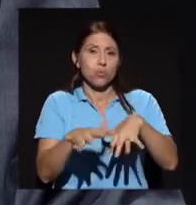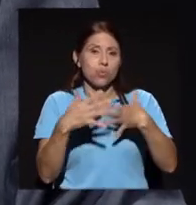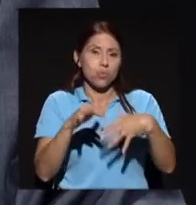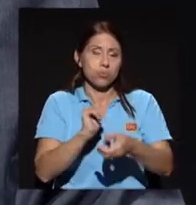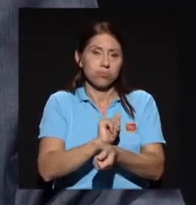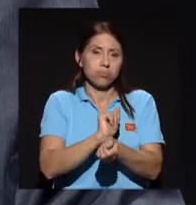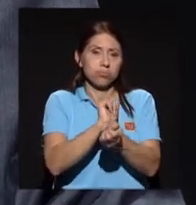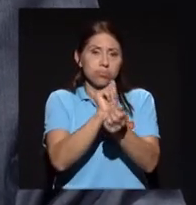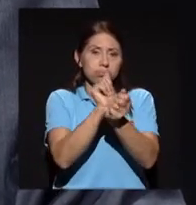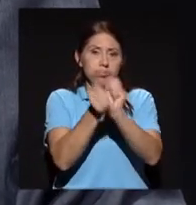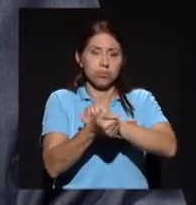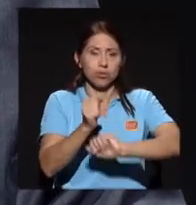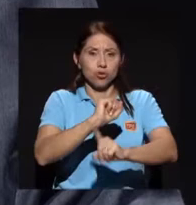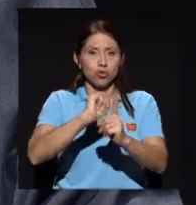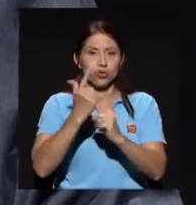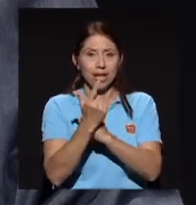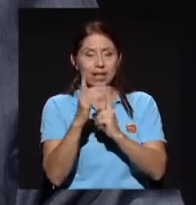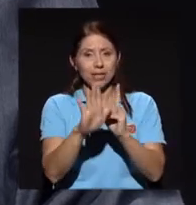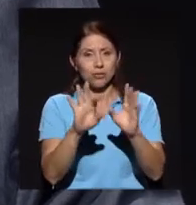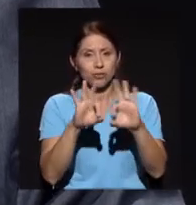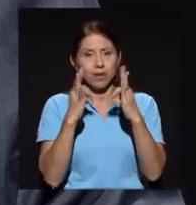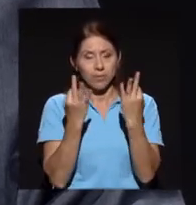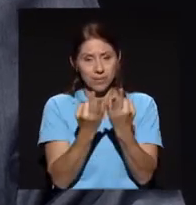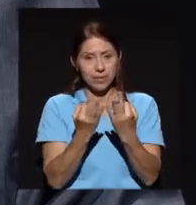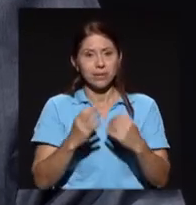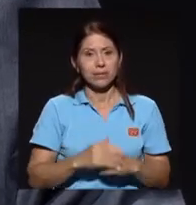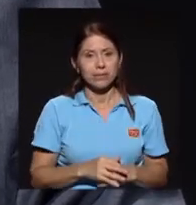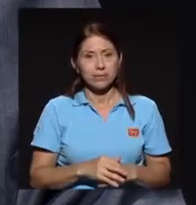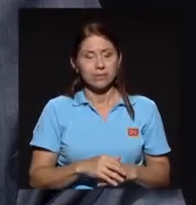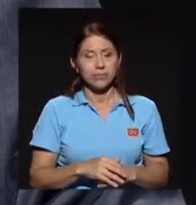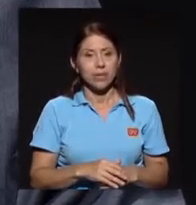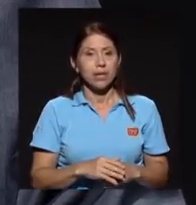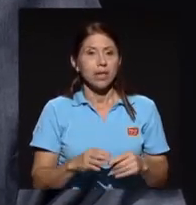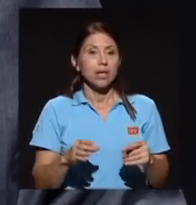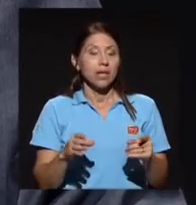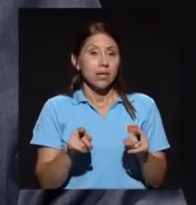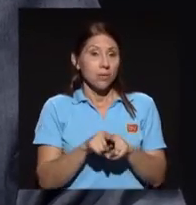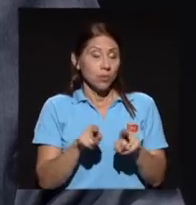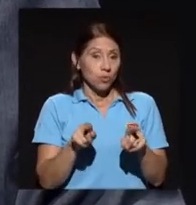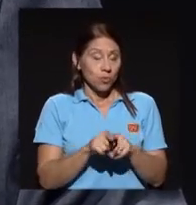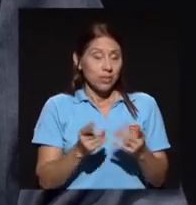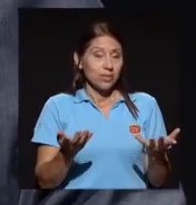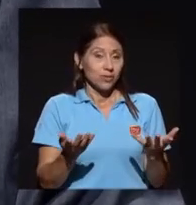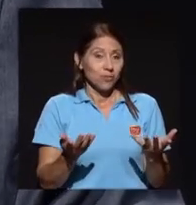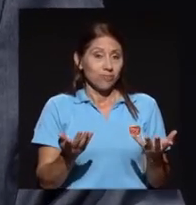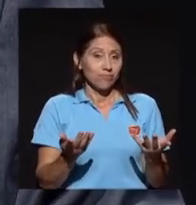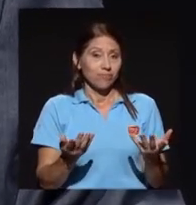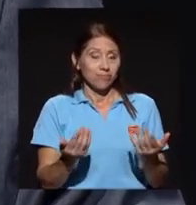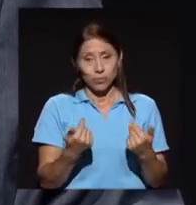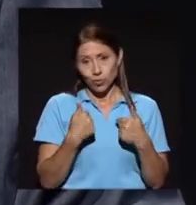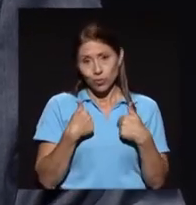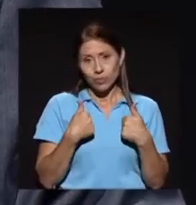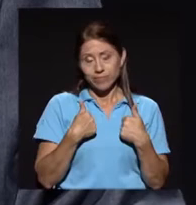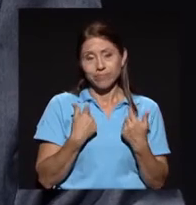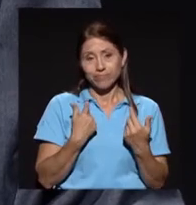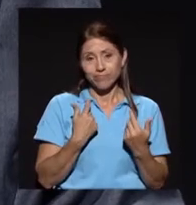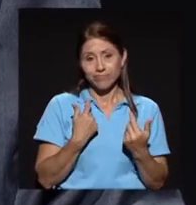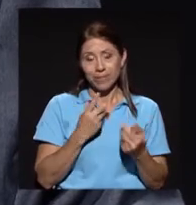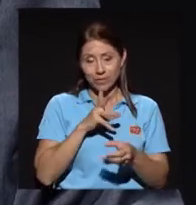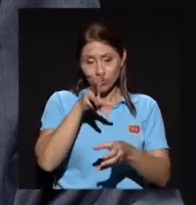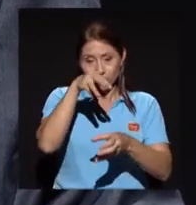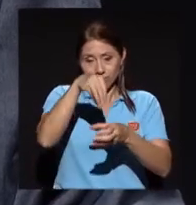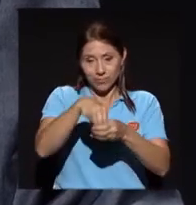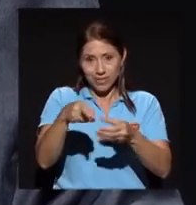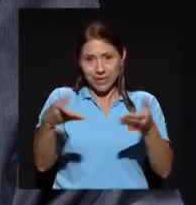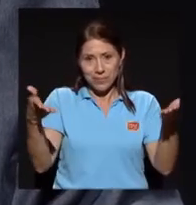social de sus familias. Y por supuesto que dentro de eso yo estoy presente